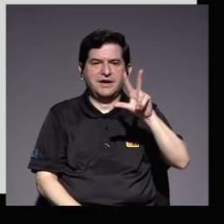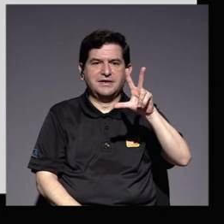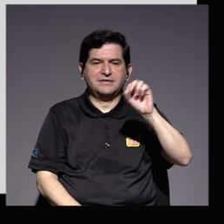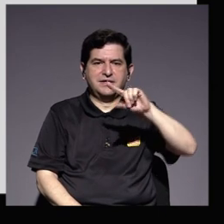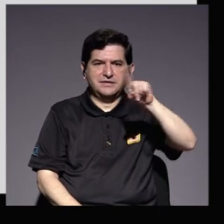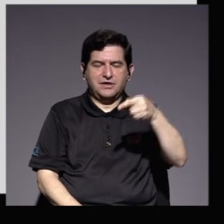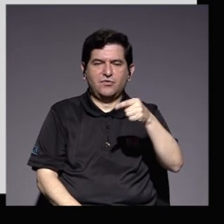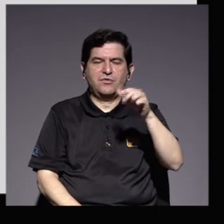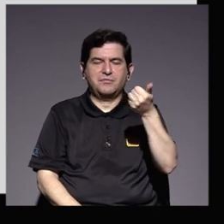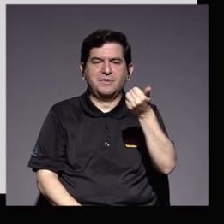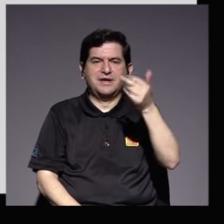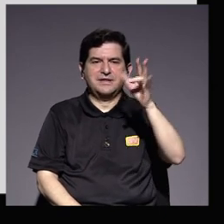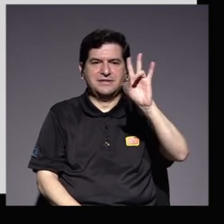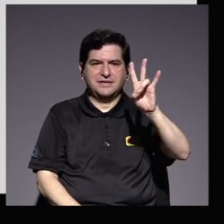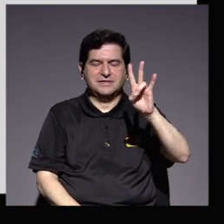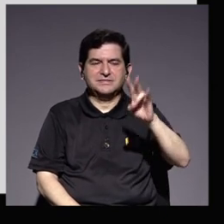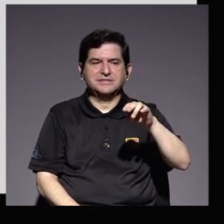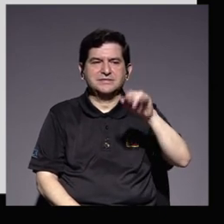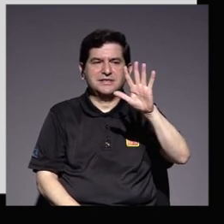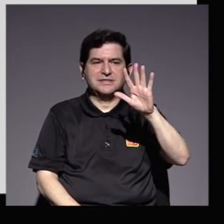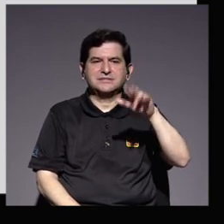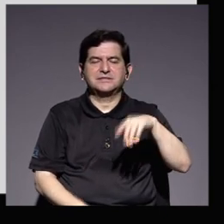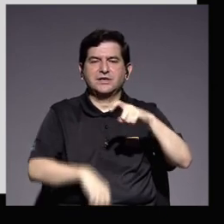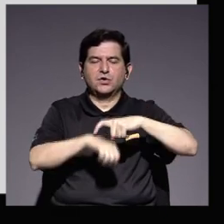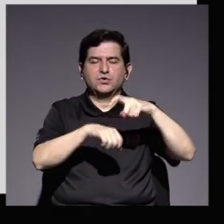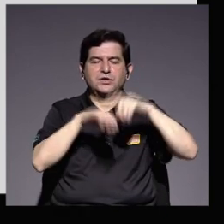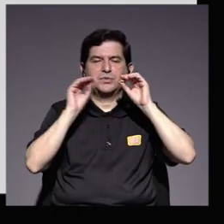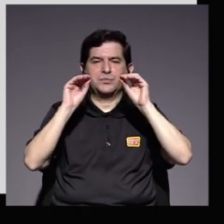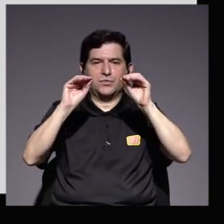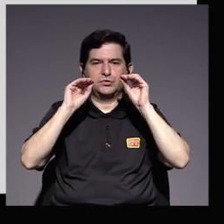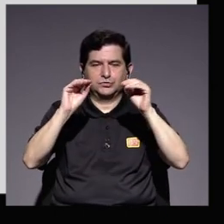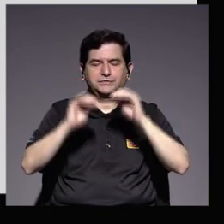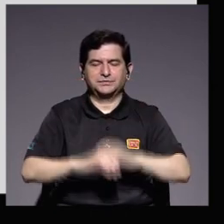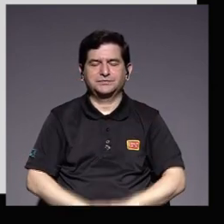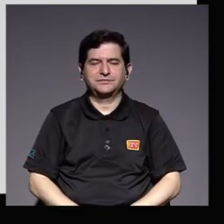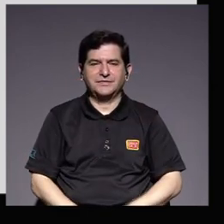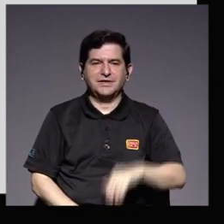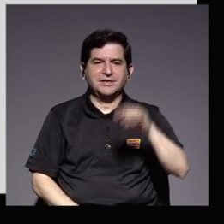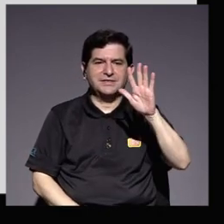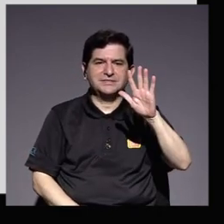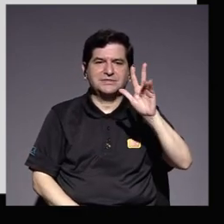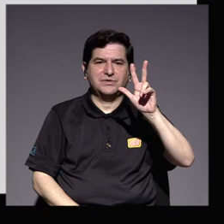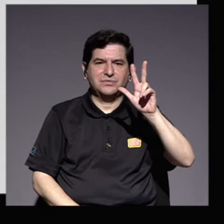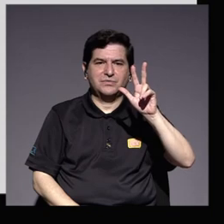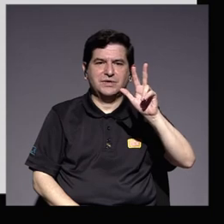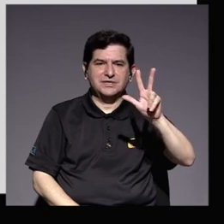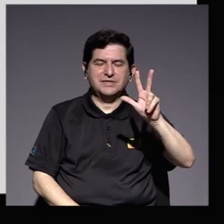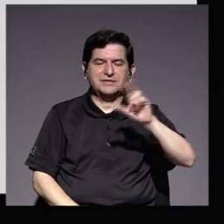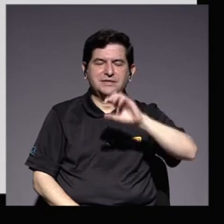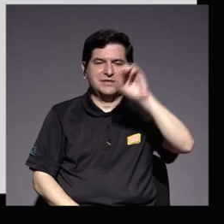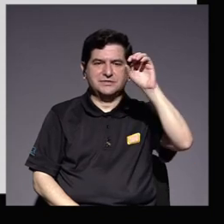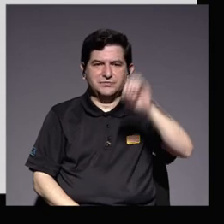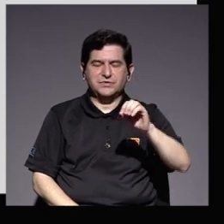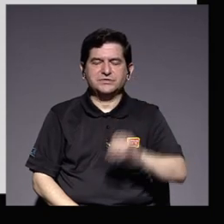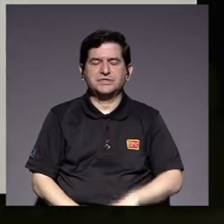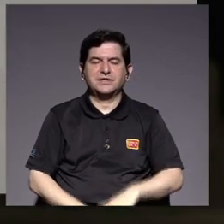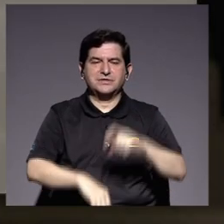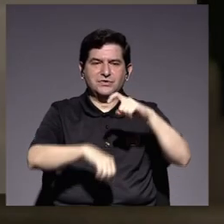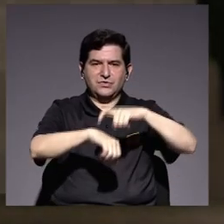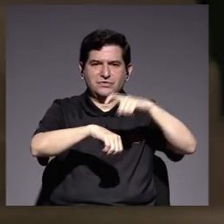,175 tiempos docentes es decir el 53% de las jornadas ofertadas